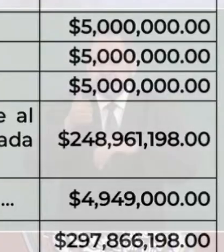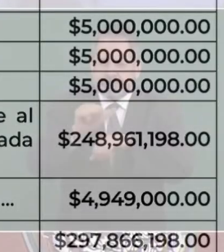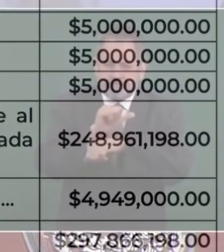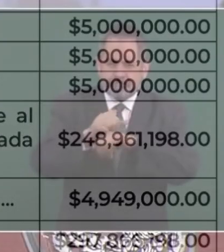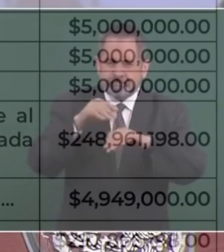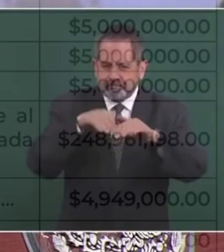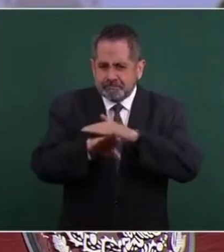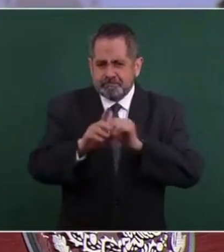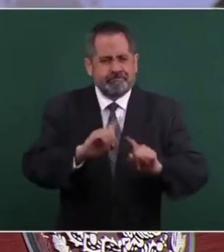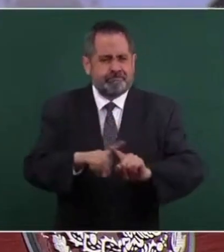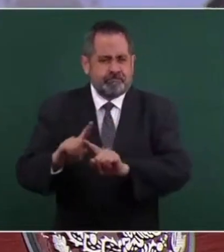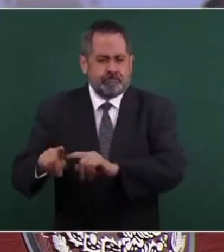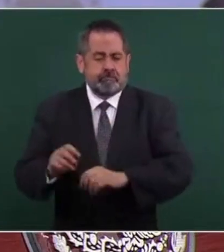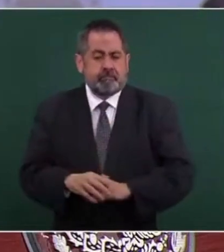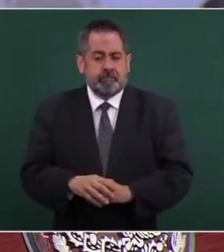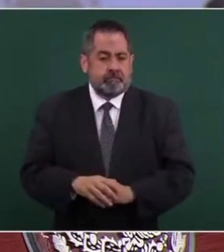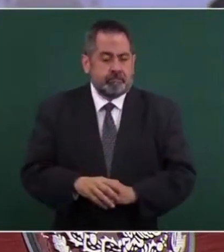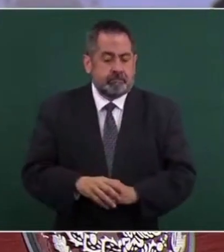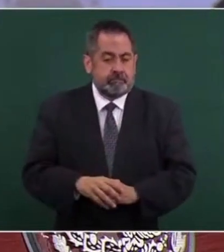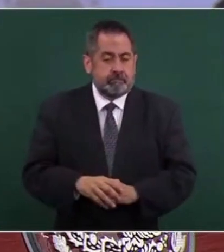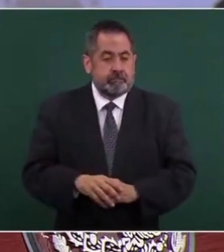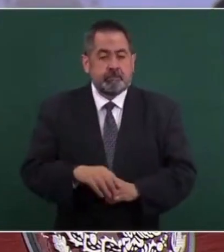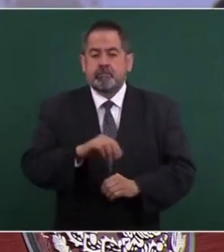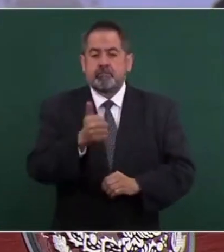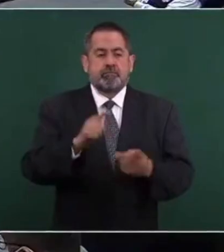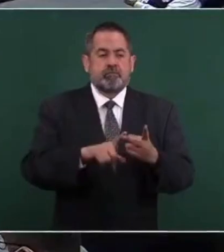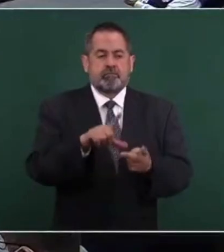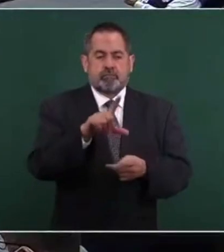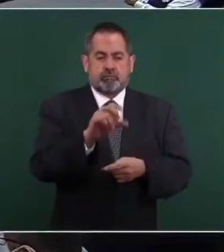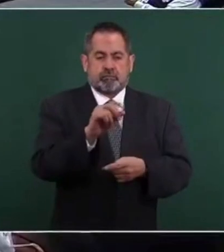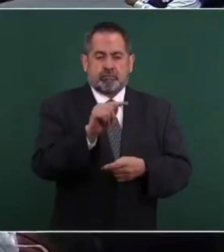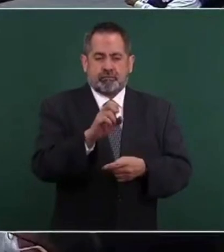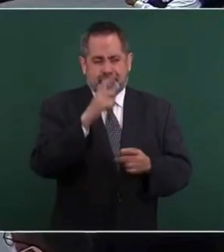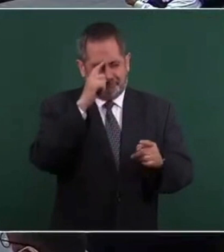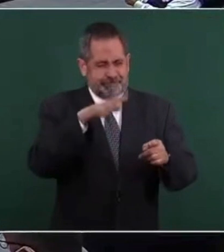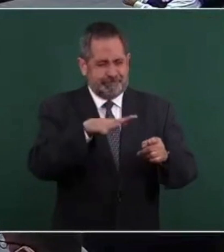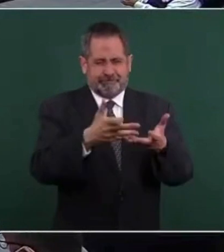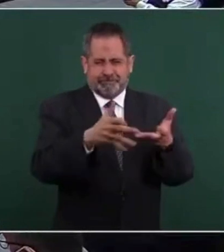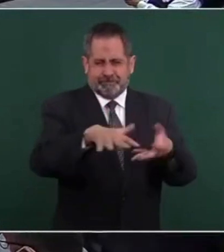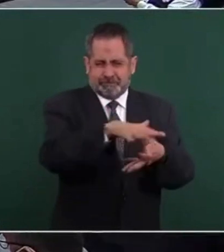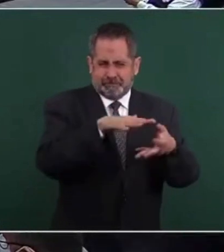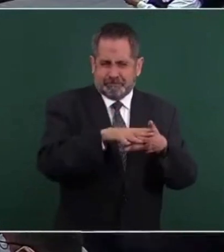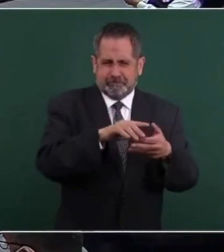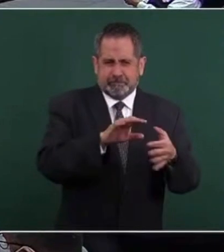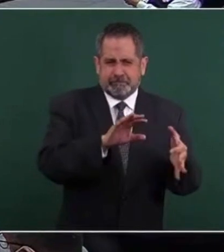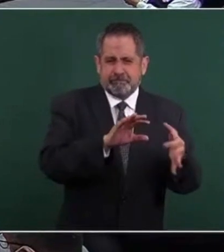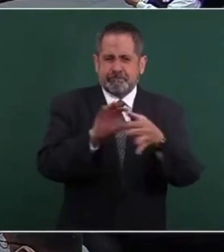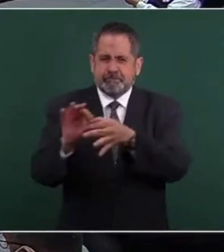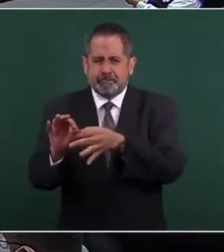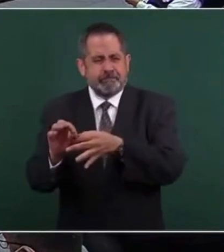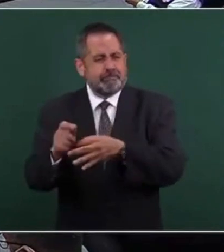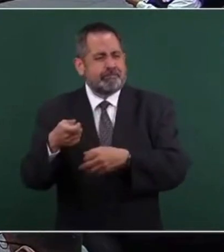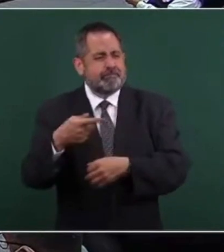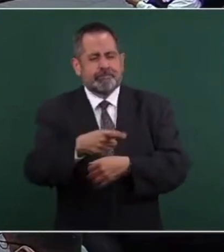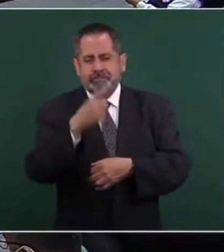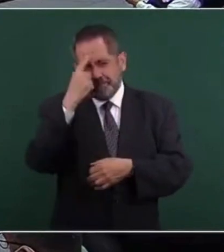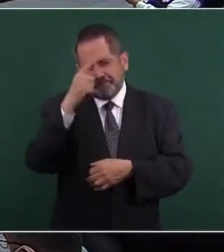pesos. Los lotes rústicos con vocación turística, con vocación ecoturística,